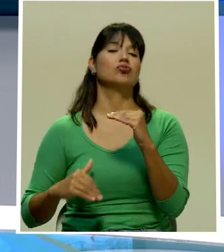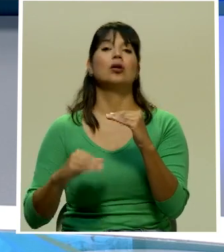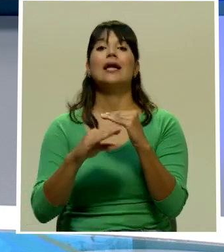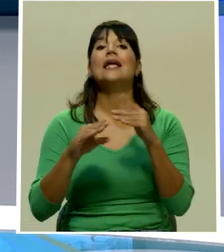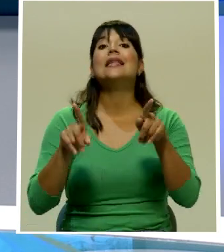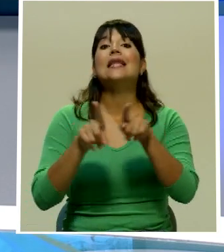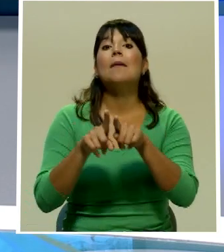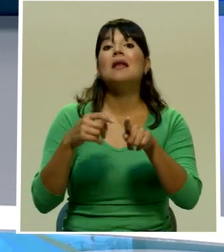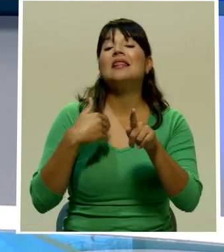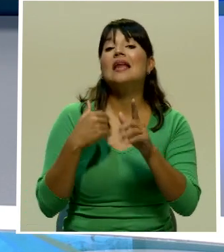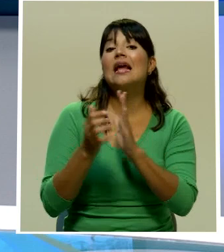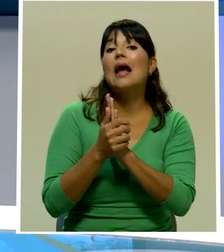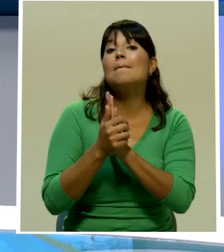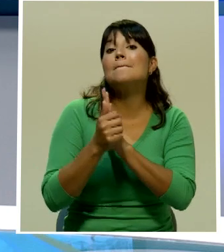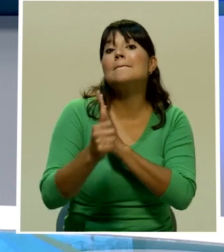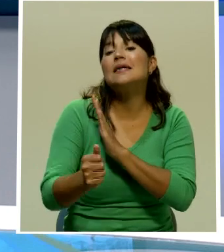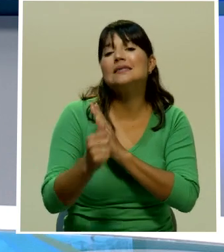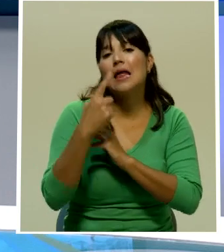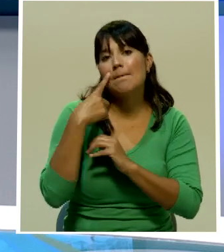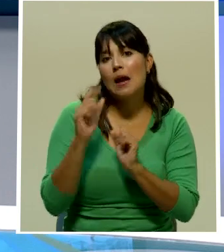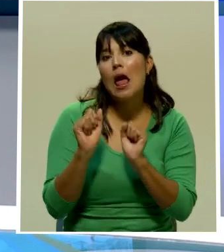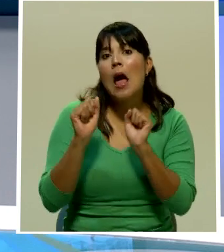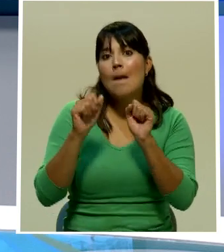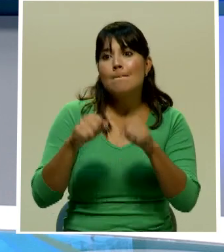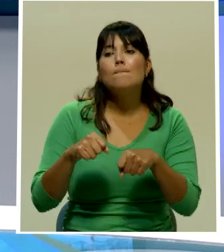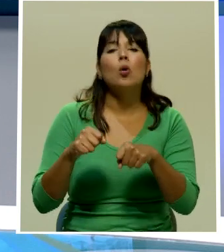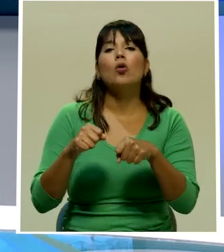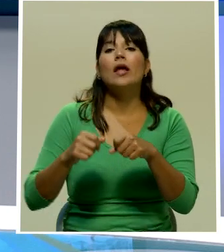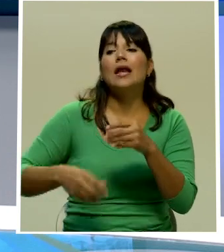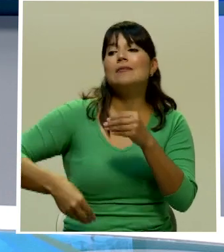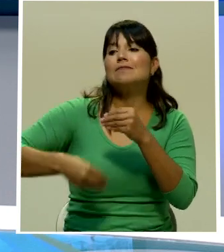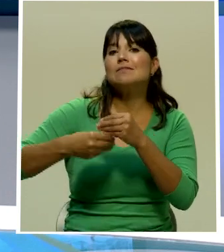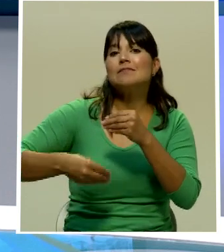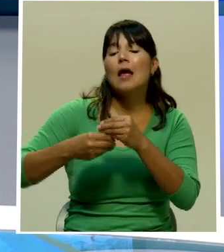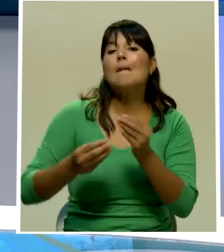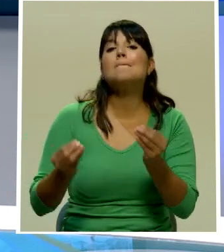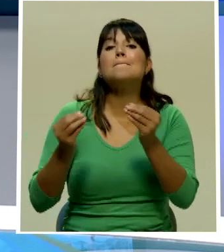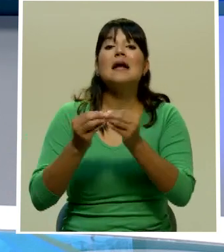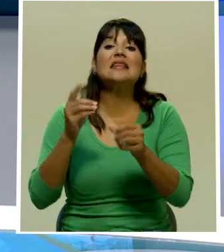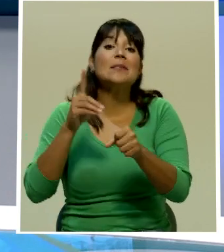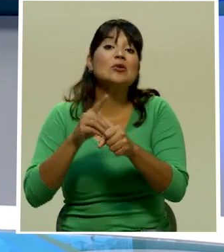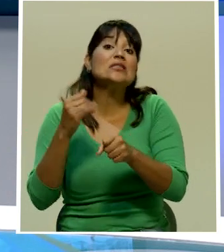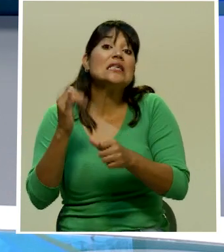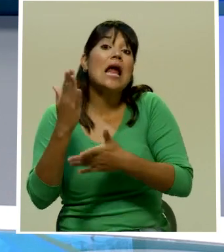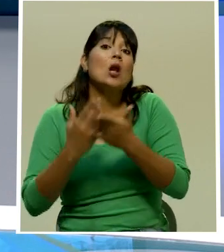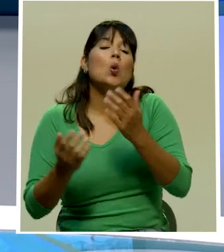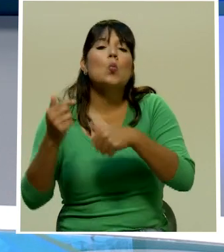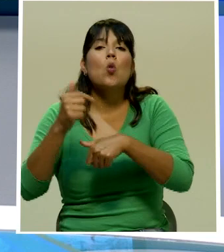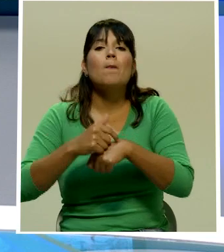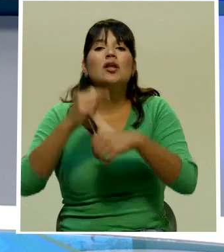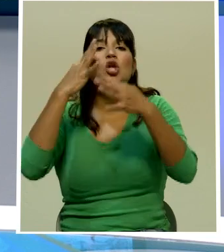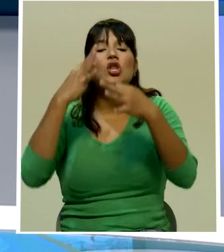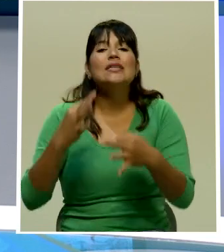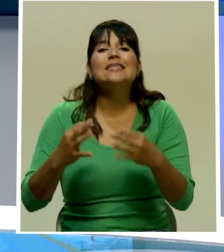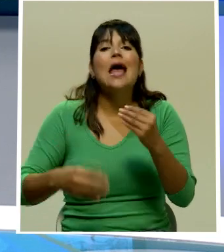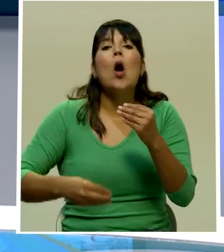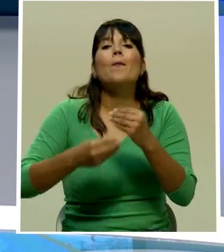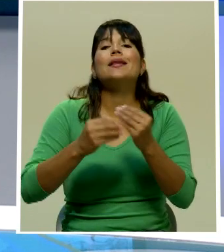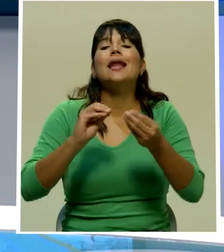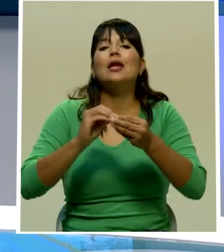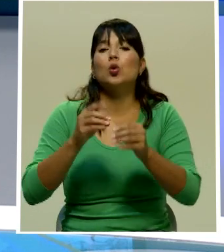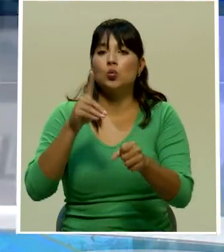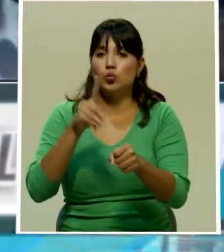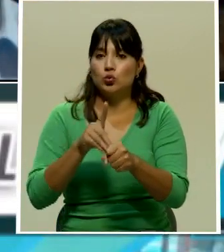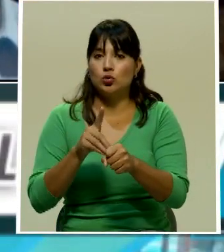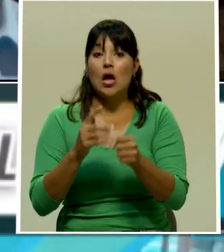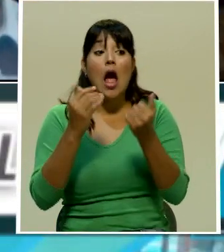de que el país decida aumentar la cantidad de curules vamos a hablar ahora de este edificio con